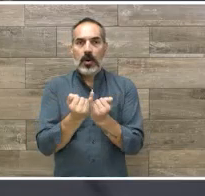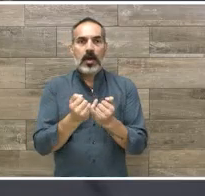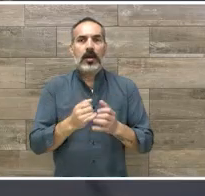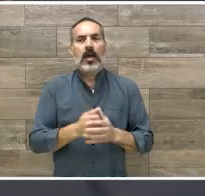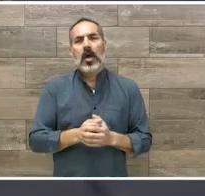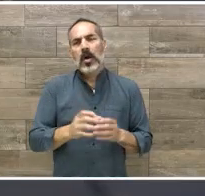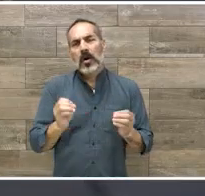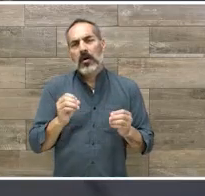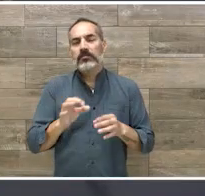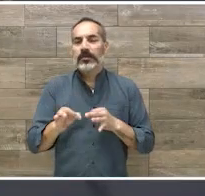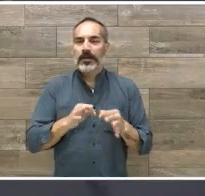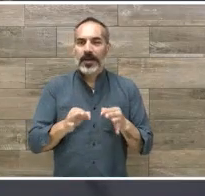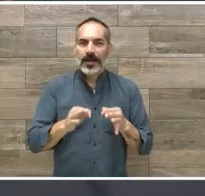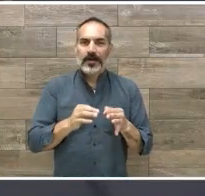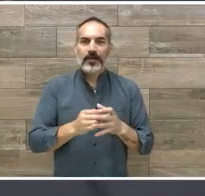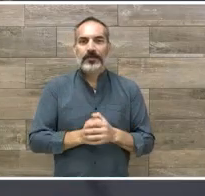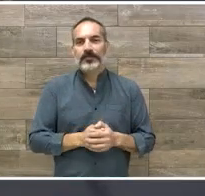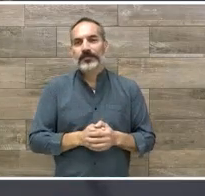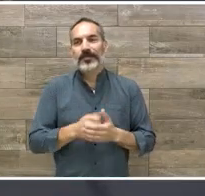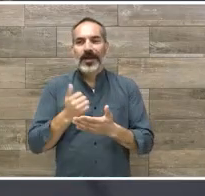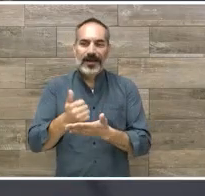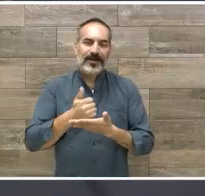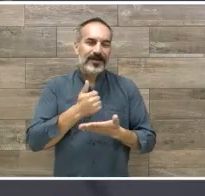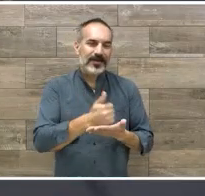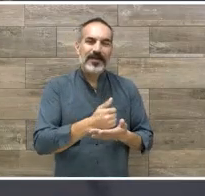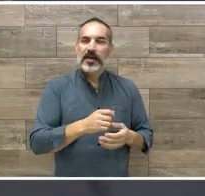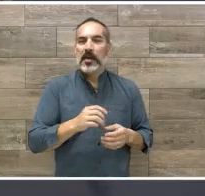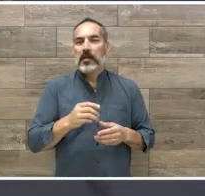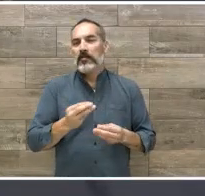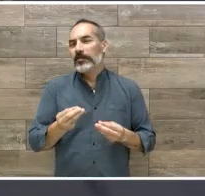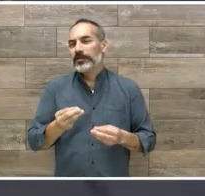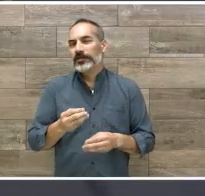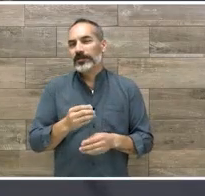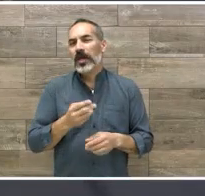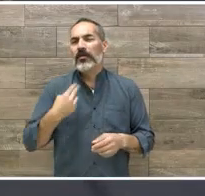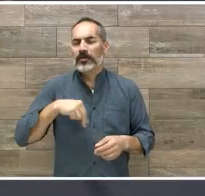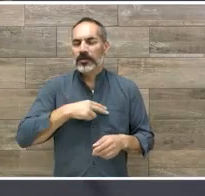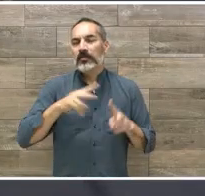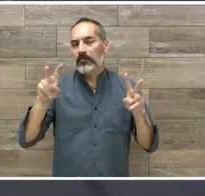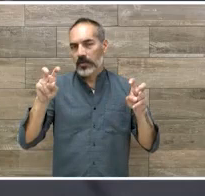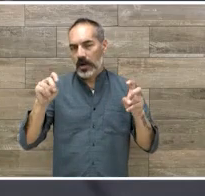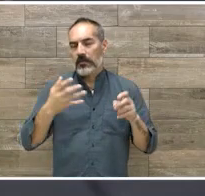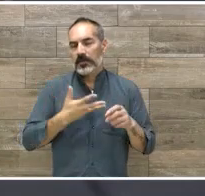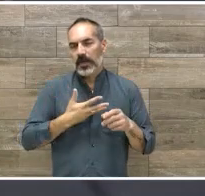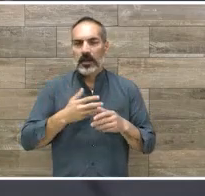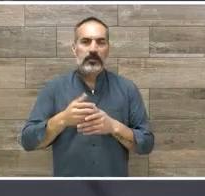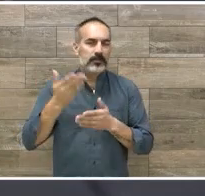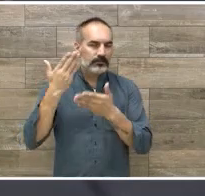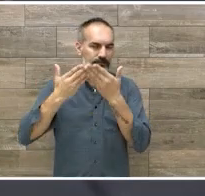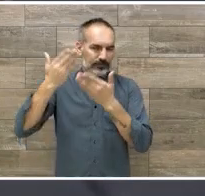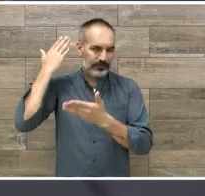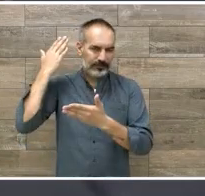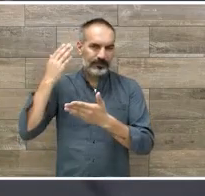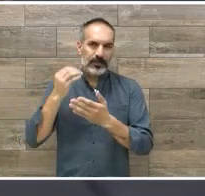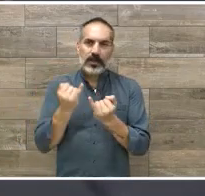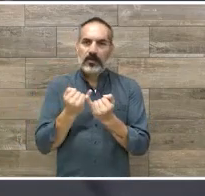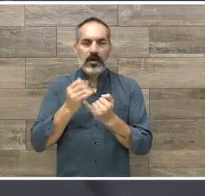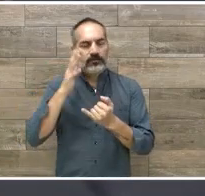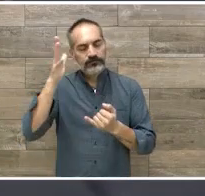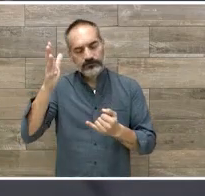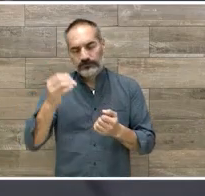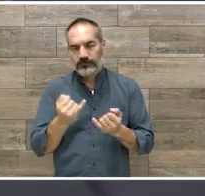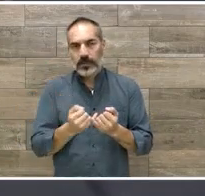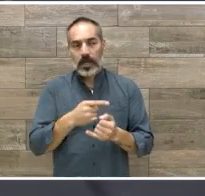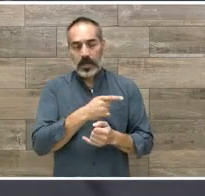ya no maneja la maestría de neurorehabilitación, pero pues también sigue interactuando con el Centro Mexicano